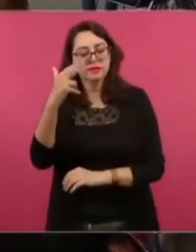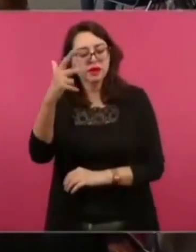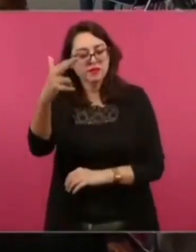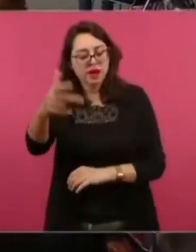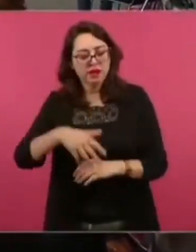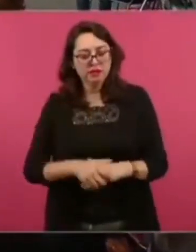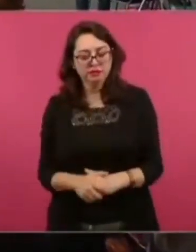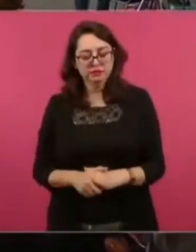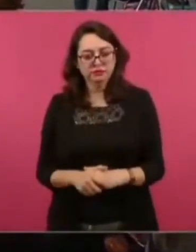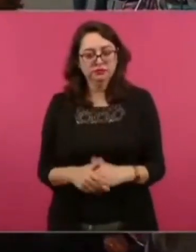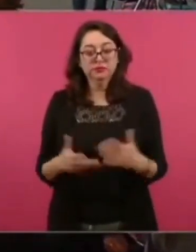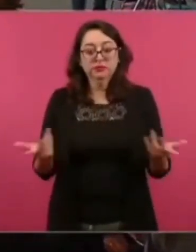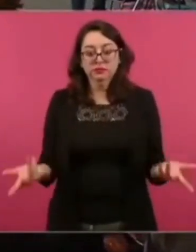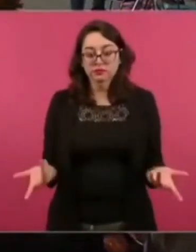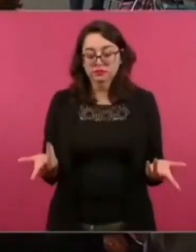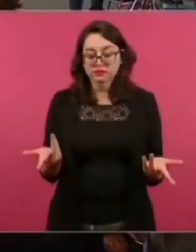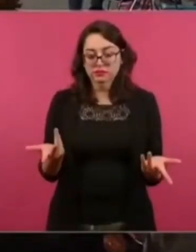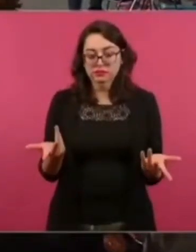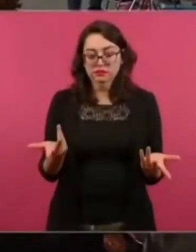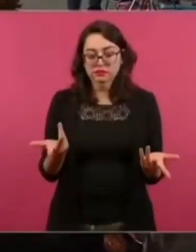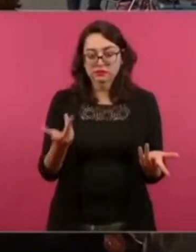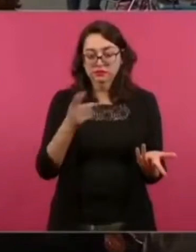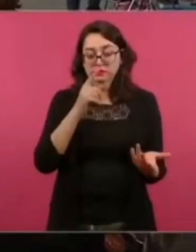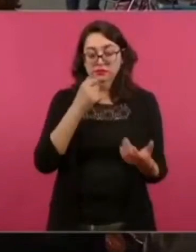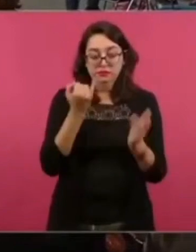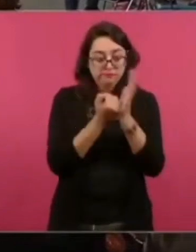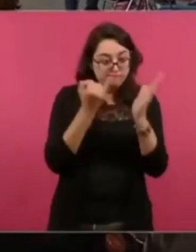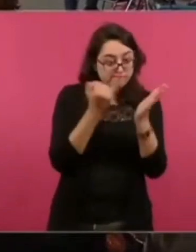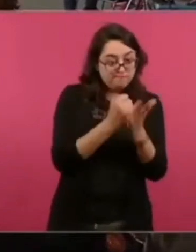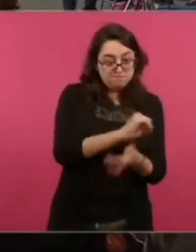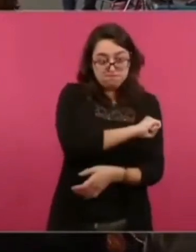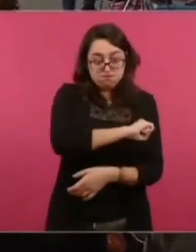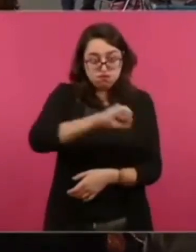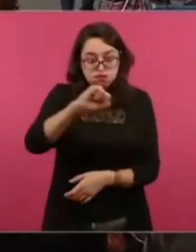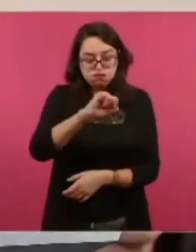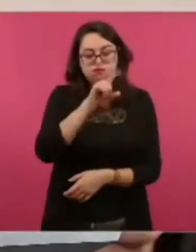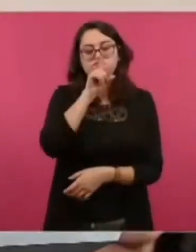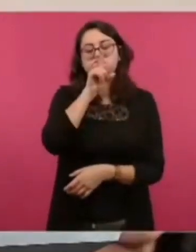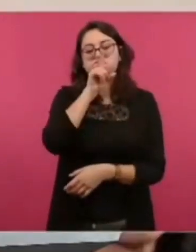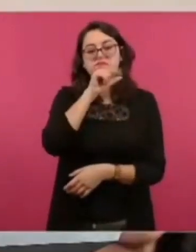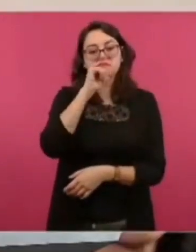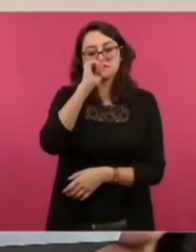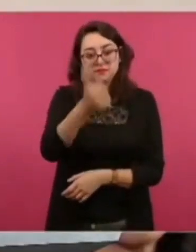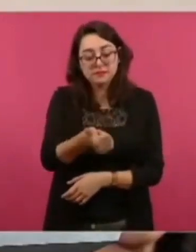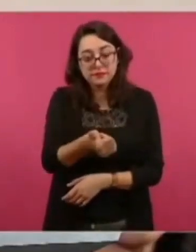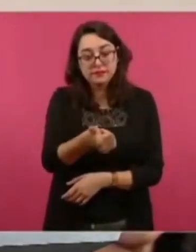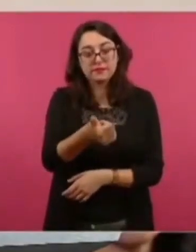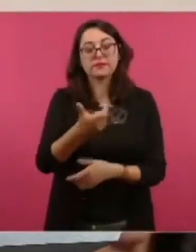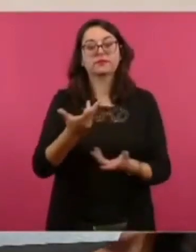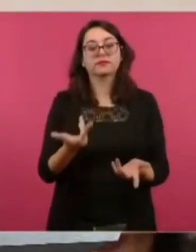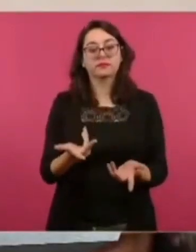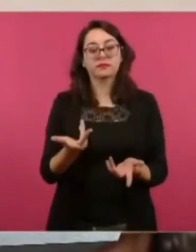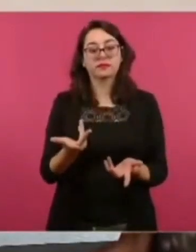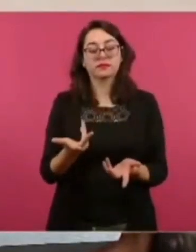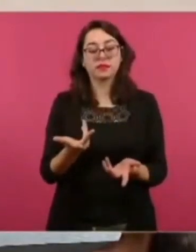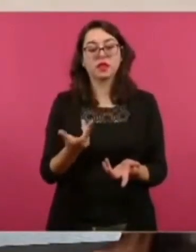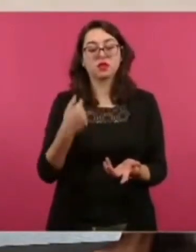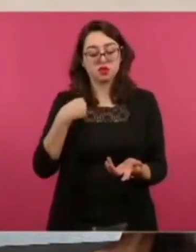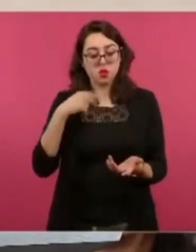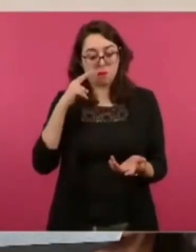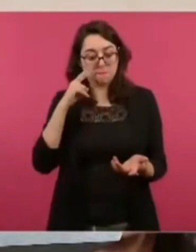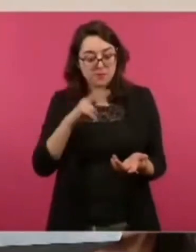no ha habido aumentos de impuestos en términos reales, ahí estaba yo viendo